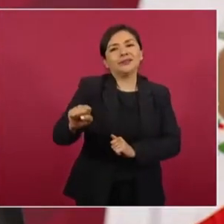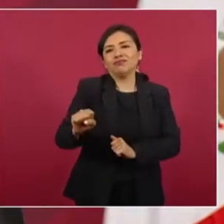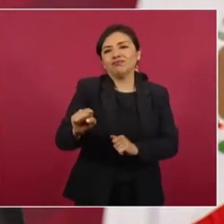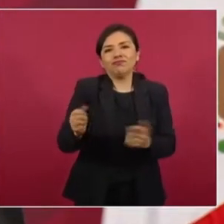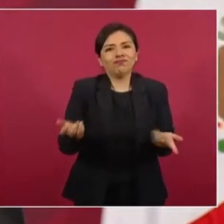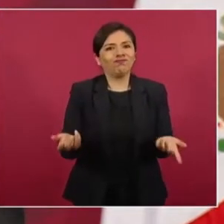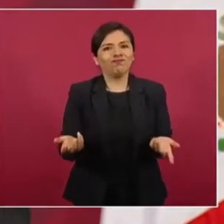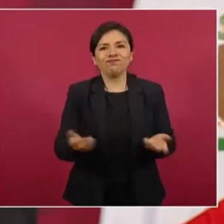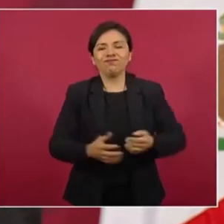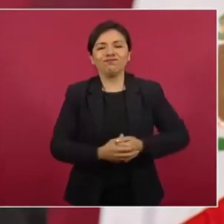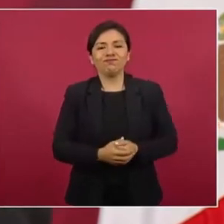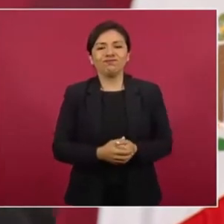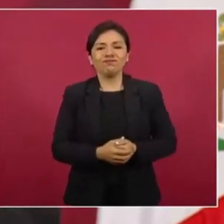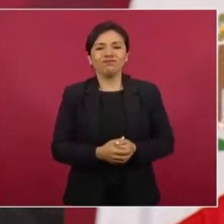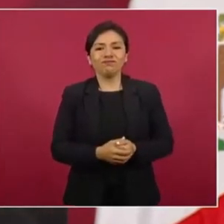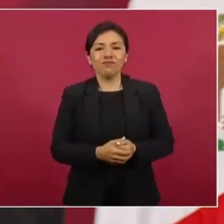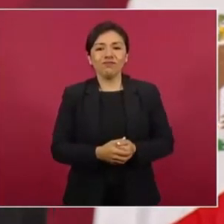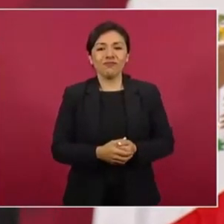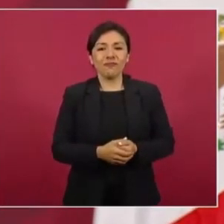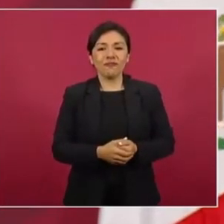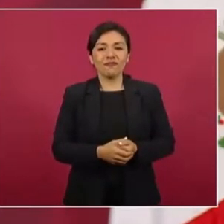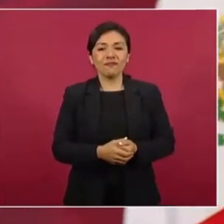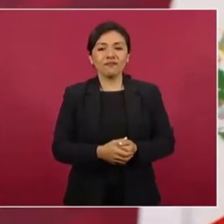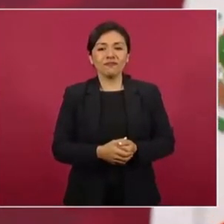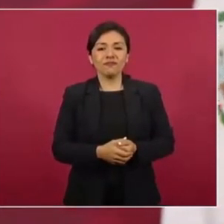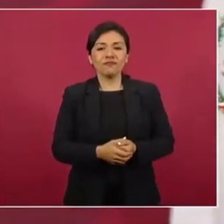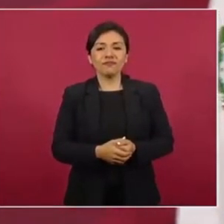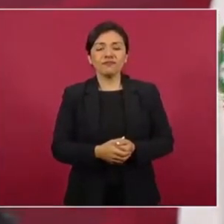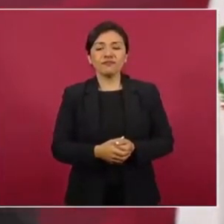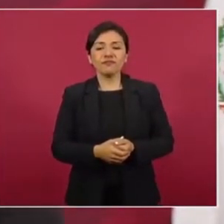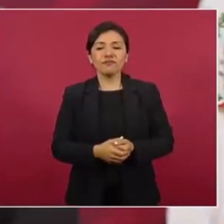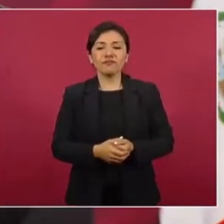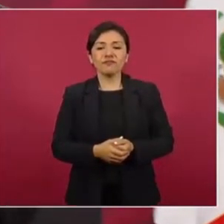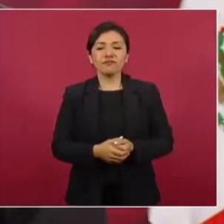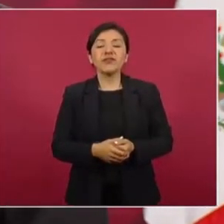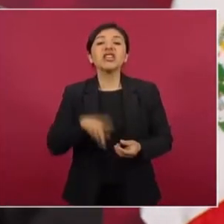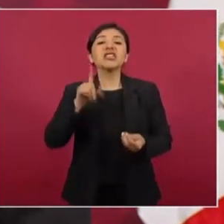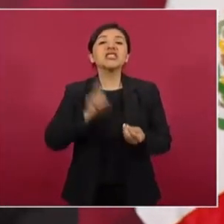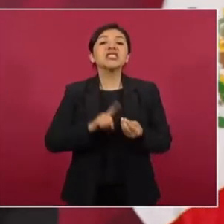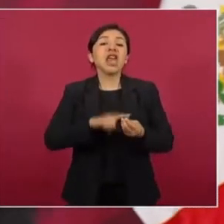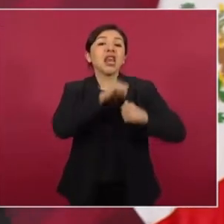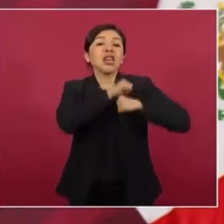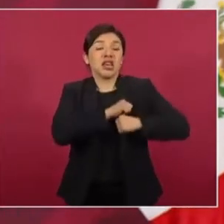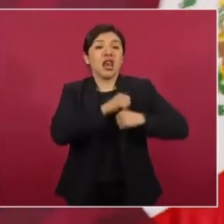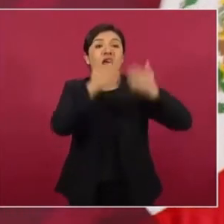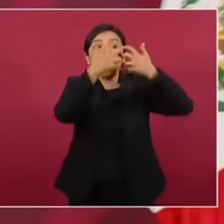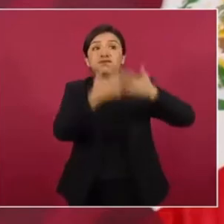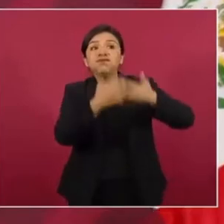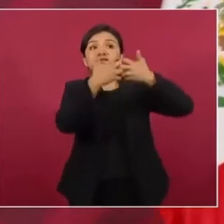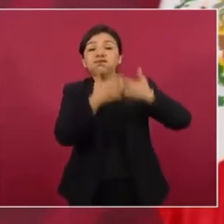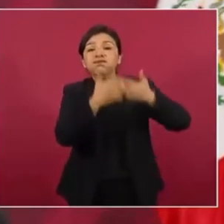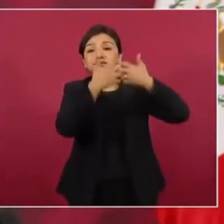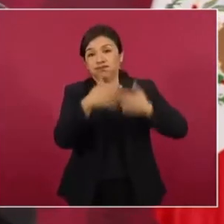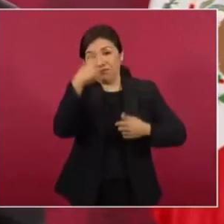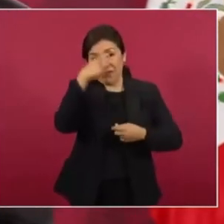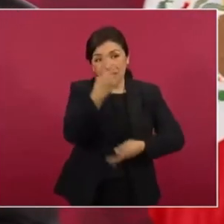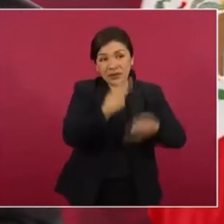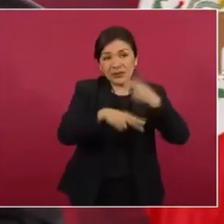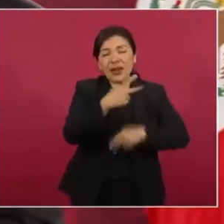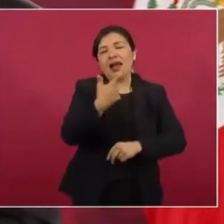y tenía la producción de energía de gas, preferencia